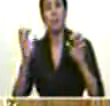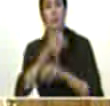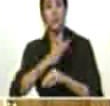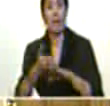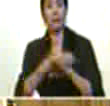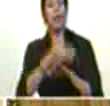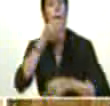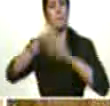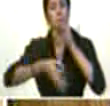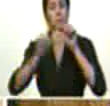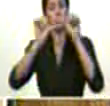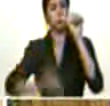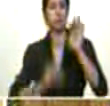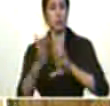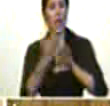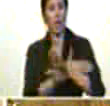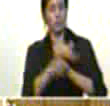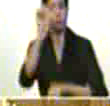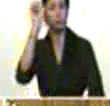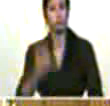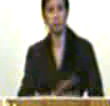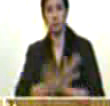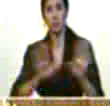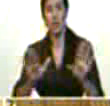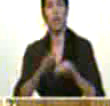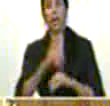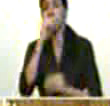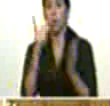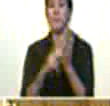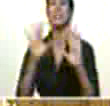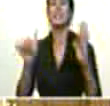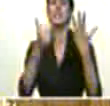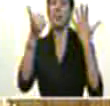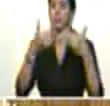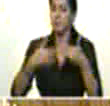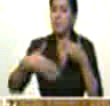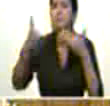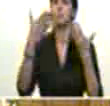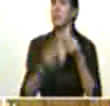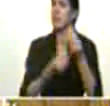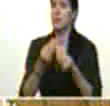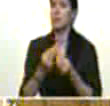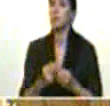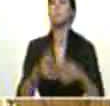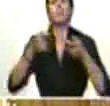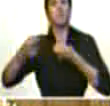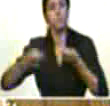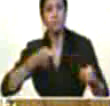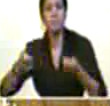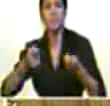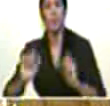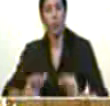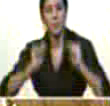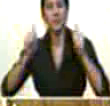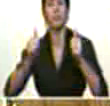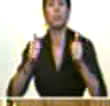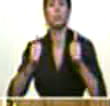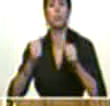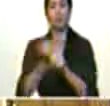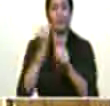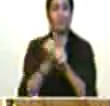suficientemente el año 2016 exige que tomemos las riendas económicas como nunca antes